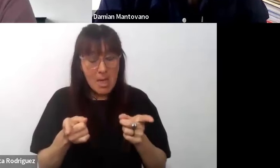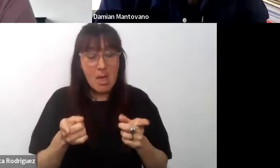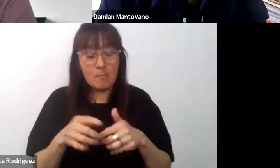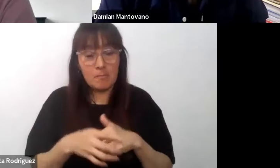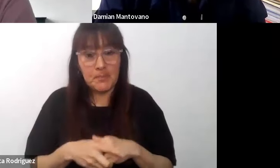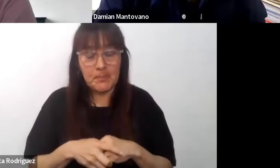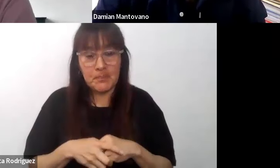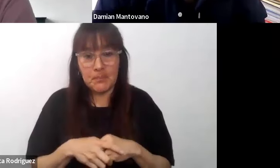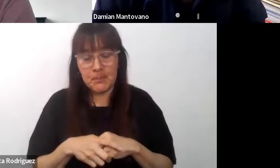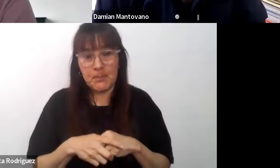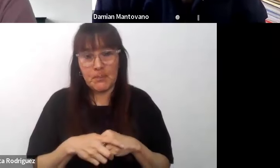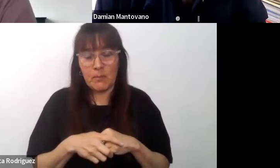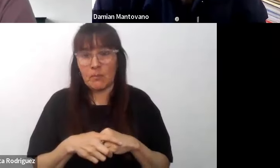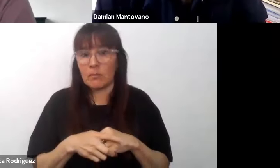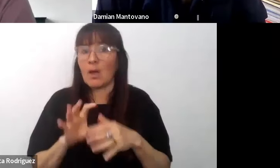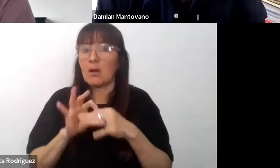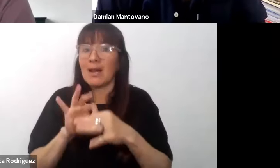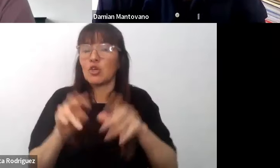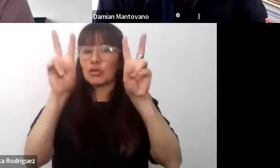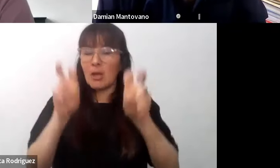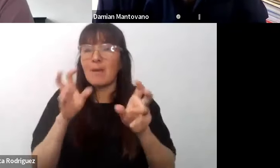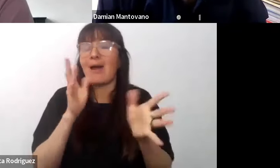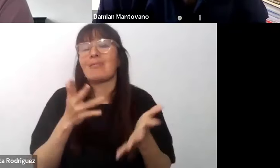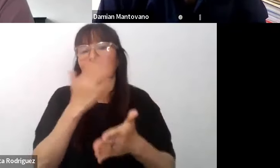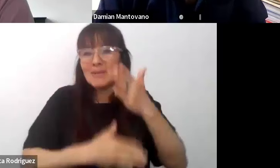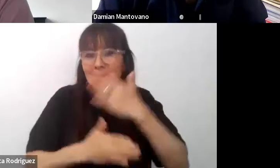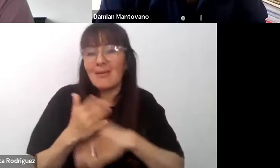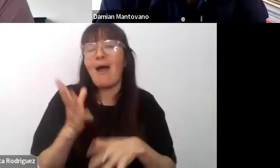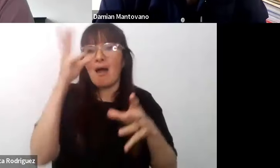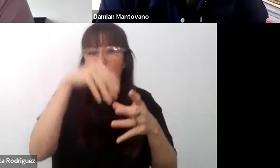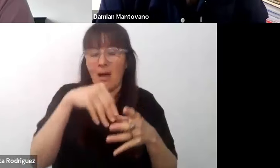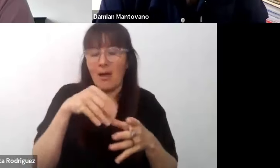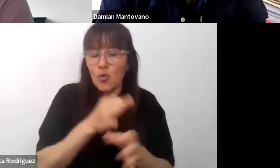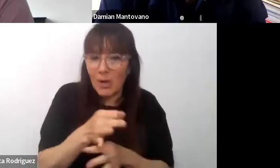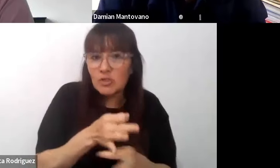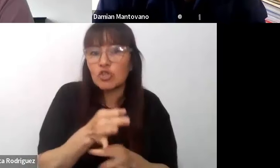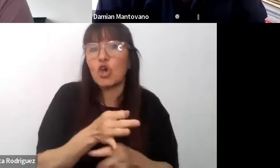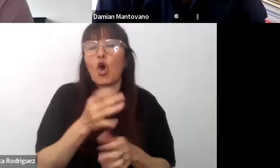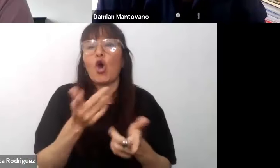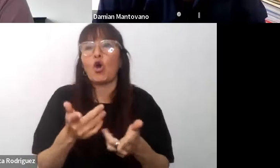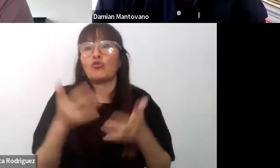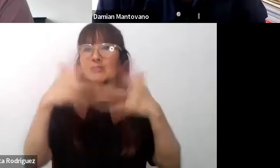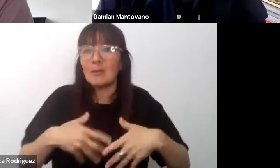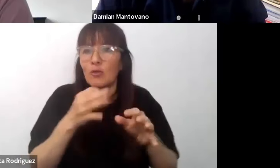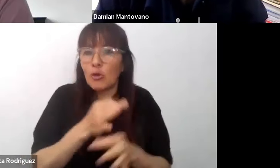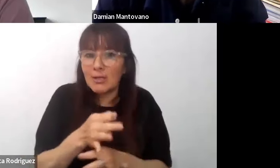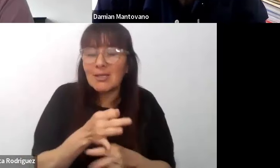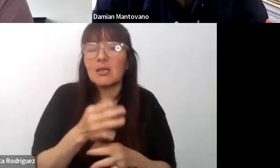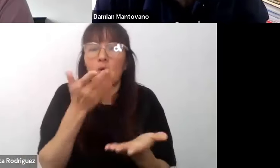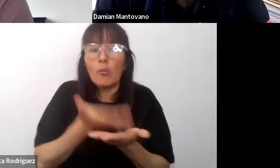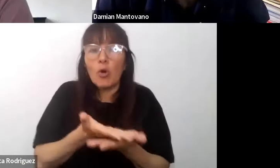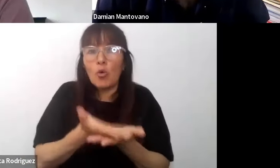que tienen que ver con discapacidad de educación con inclusión de estudiantes dentro del sistema educativo con propuestas de